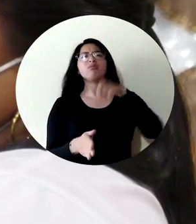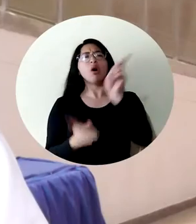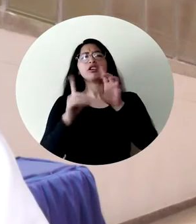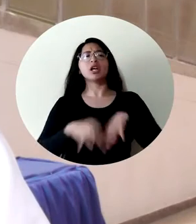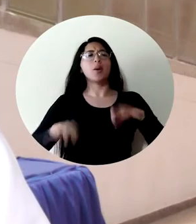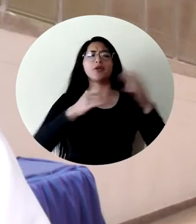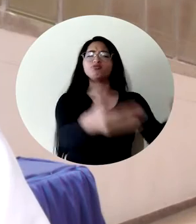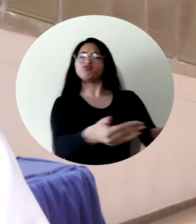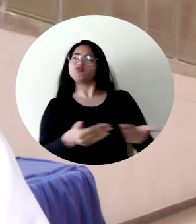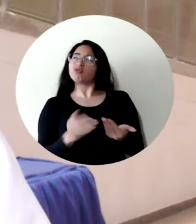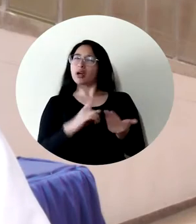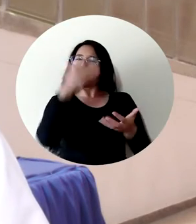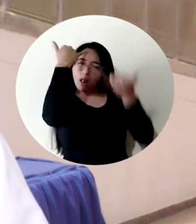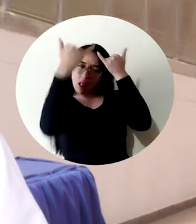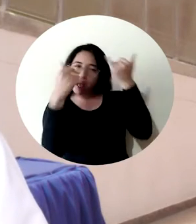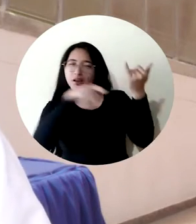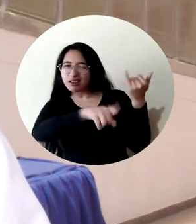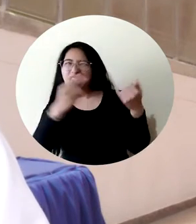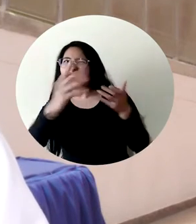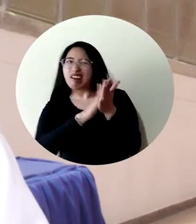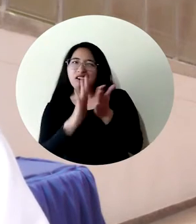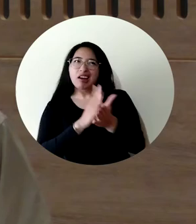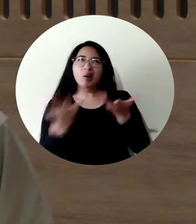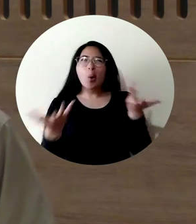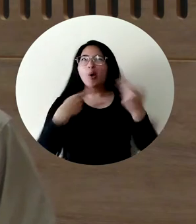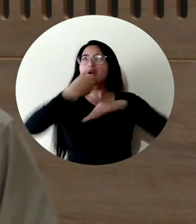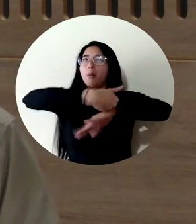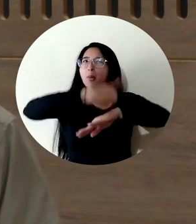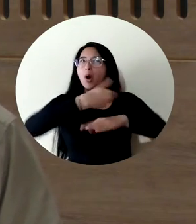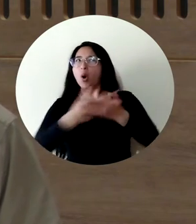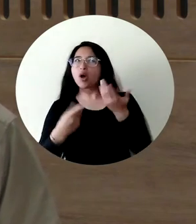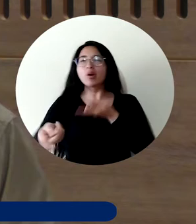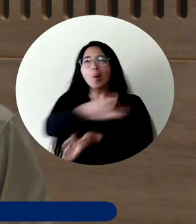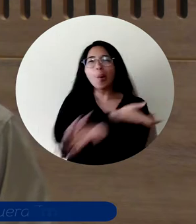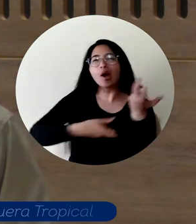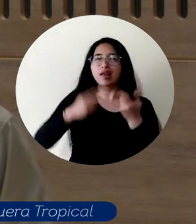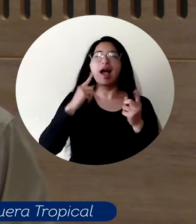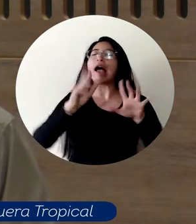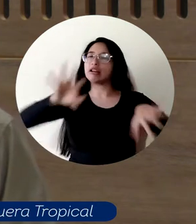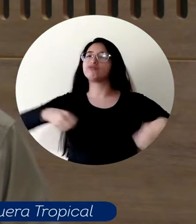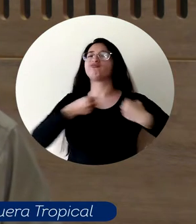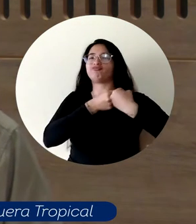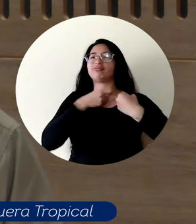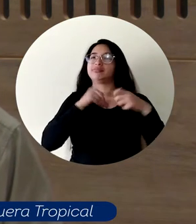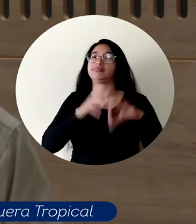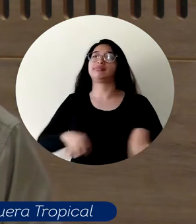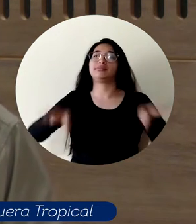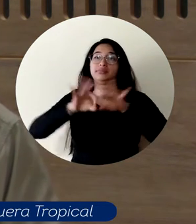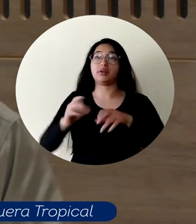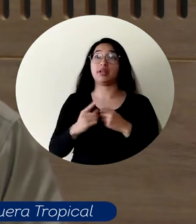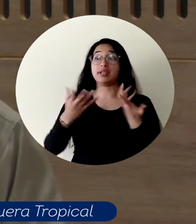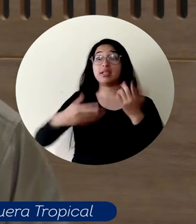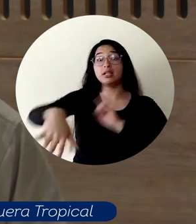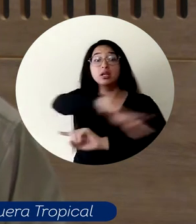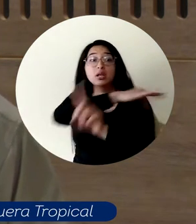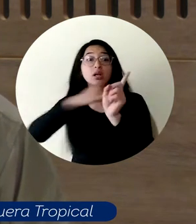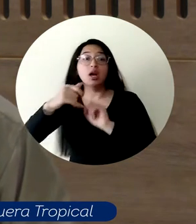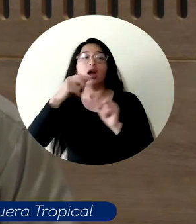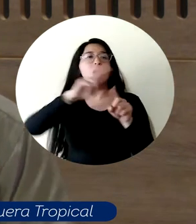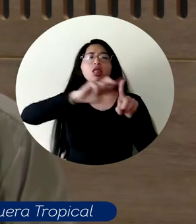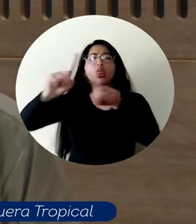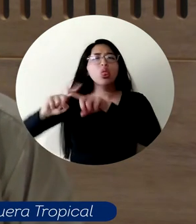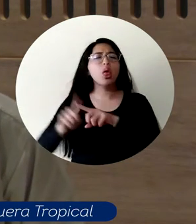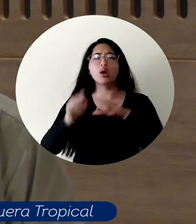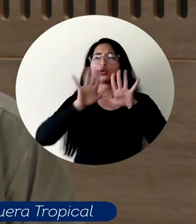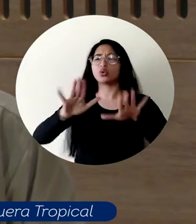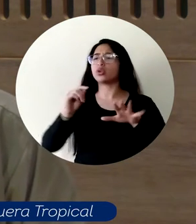escuchar sus ideas y así nos conseguimos como aliados. Se busca que se cree una sostenibilidad de todos estos ecosistemas y